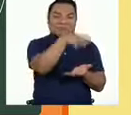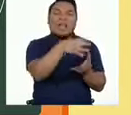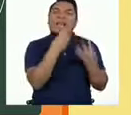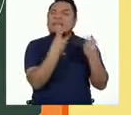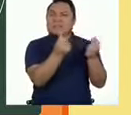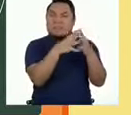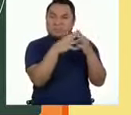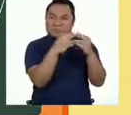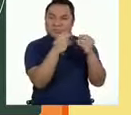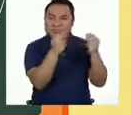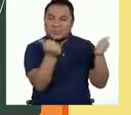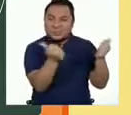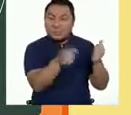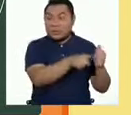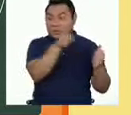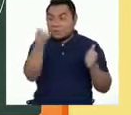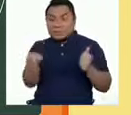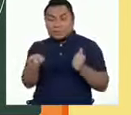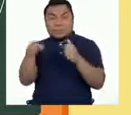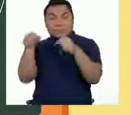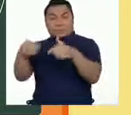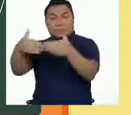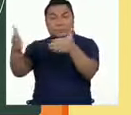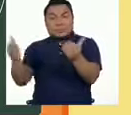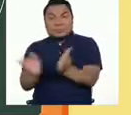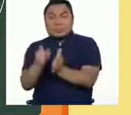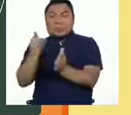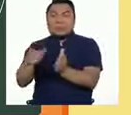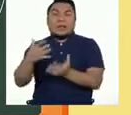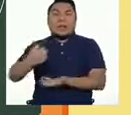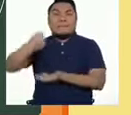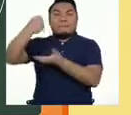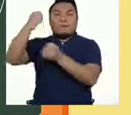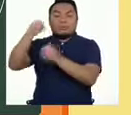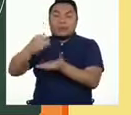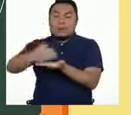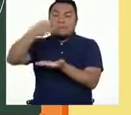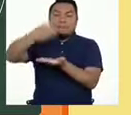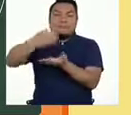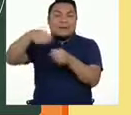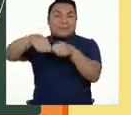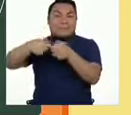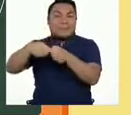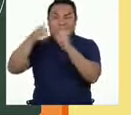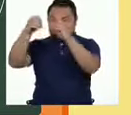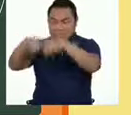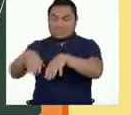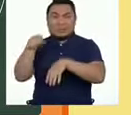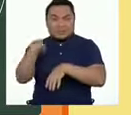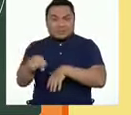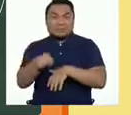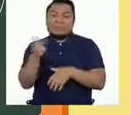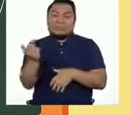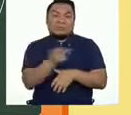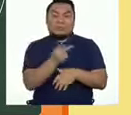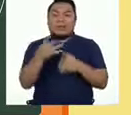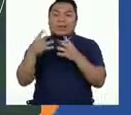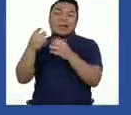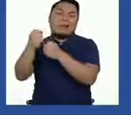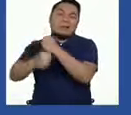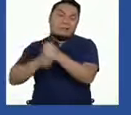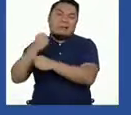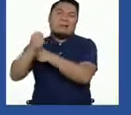descomposición. Por otro lado, tenemos la bolsa de plástico y la botella de plástico, cuya descomposición es